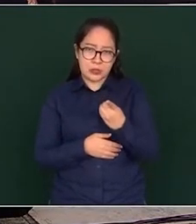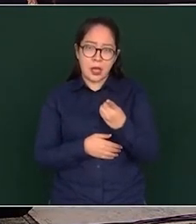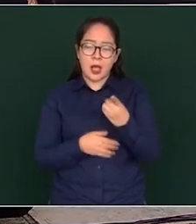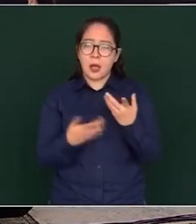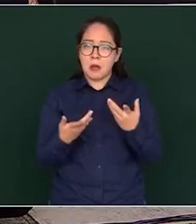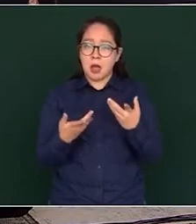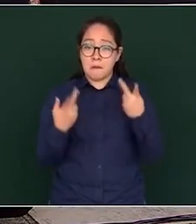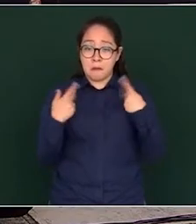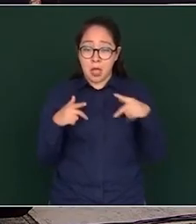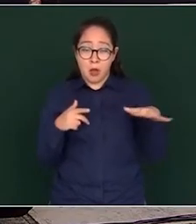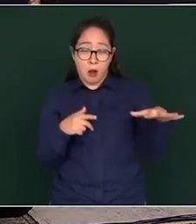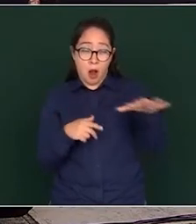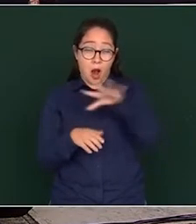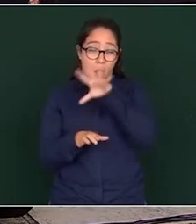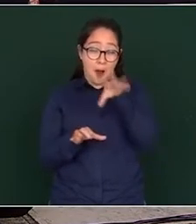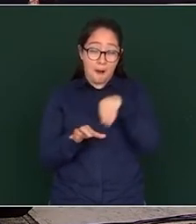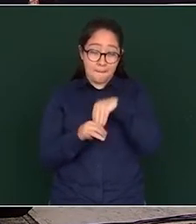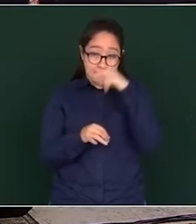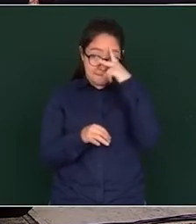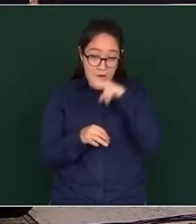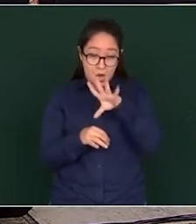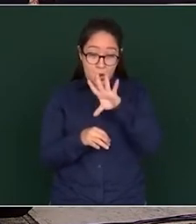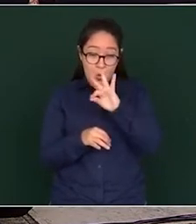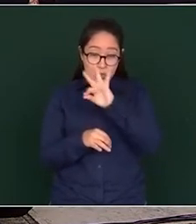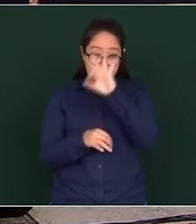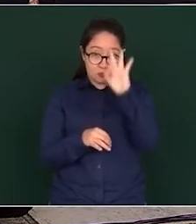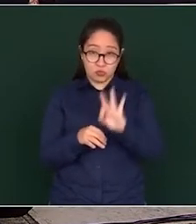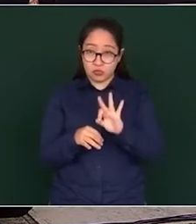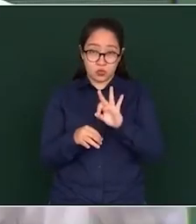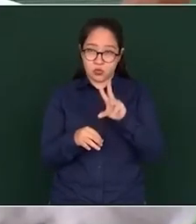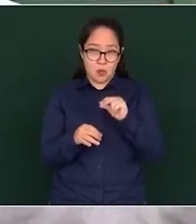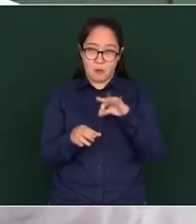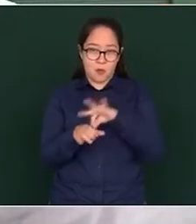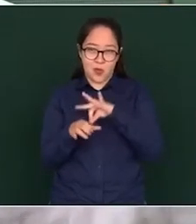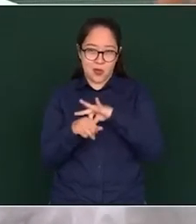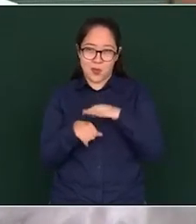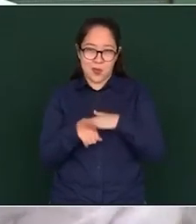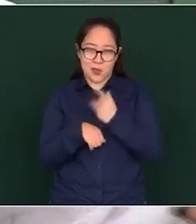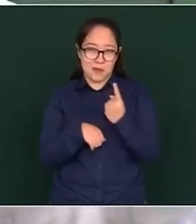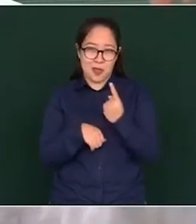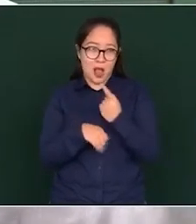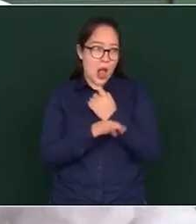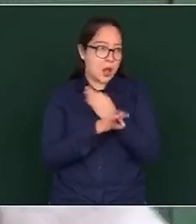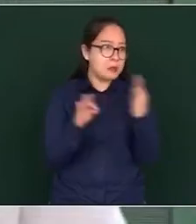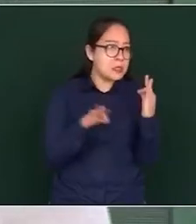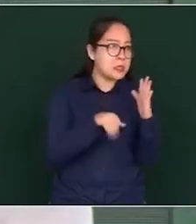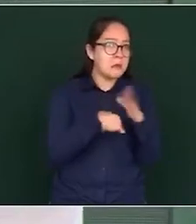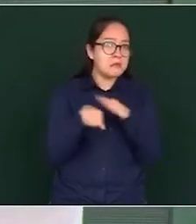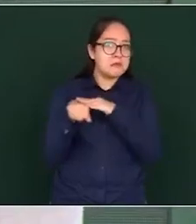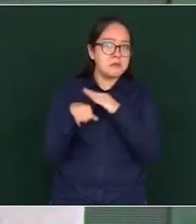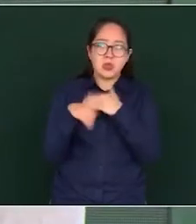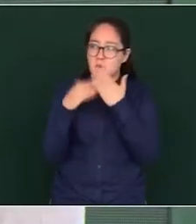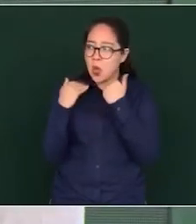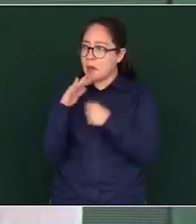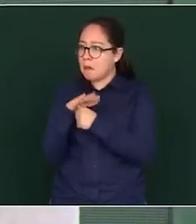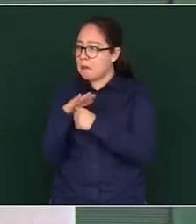votación, porque si no hay difusión y no hay casillas